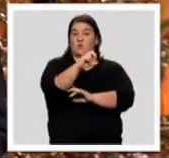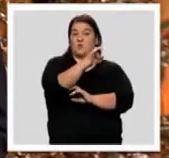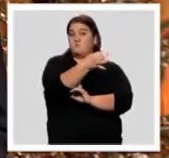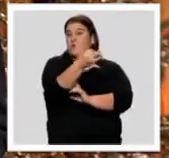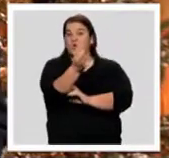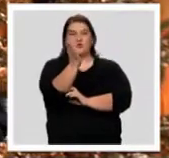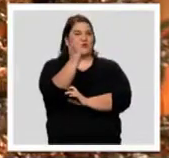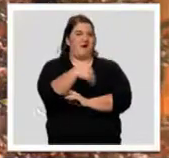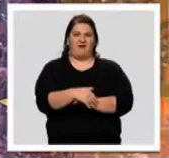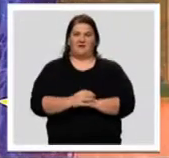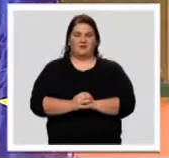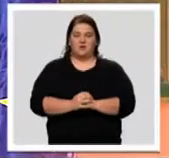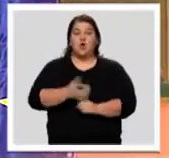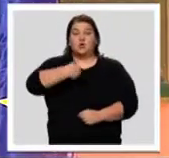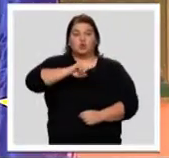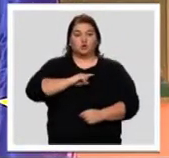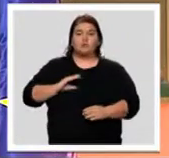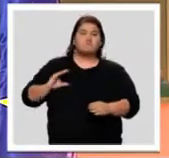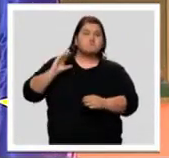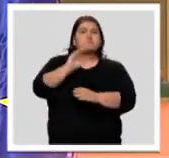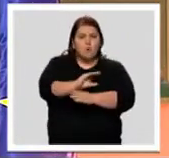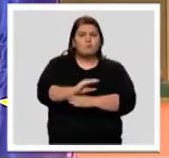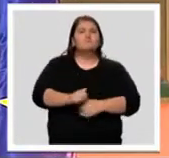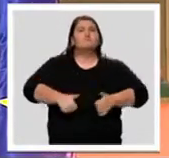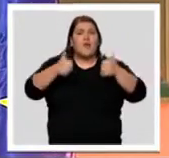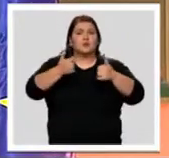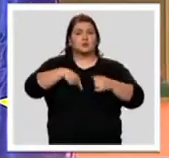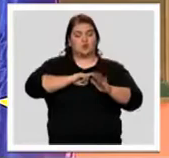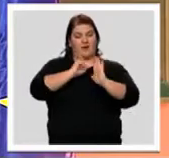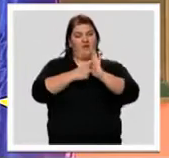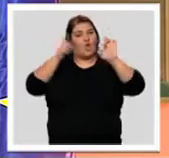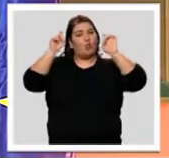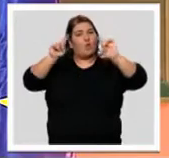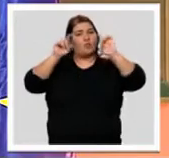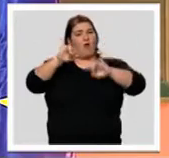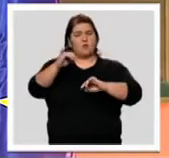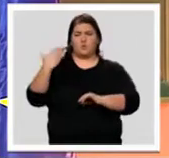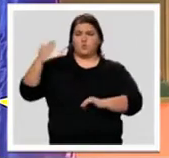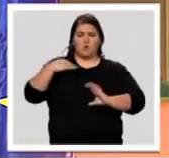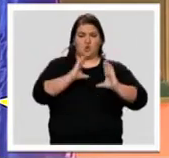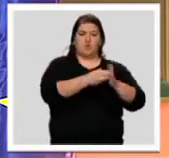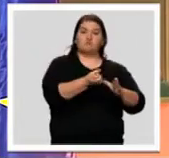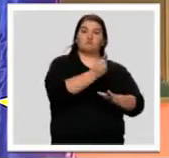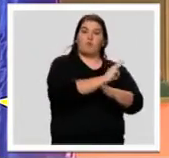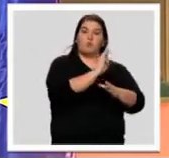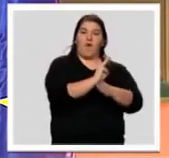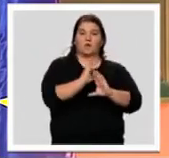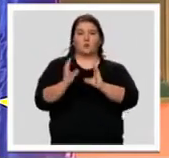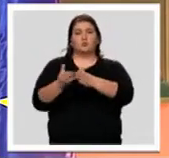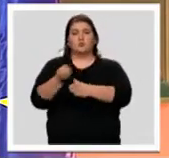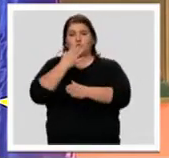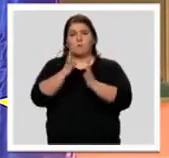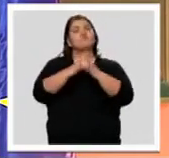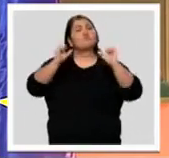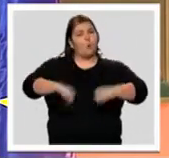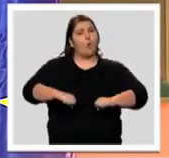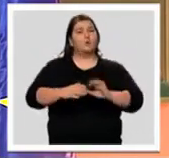cifras. Nosotros vamos a invertir más. Tenemos una ley de educación, pactada por el Partido Popular y el PSOE, que